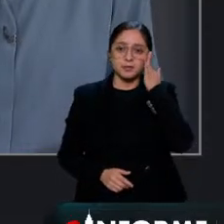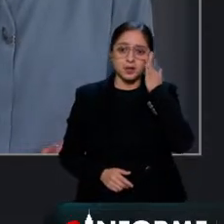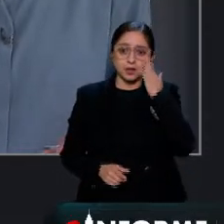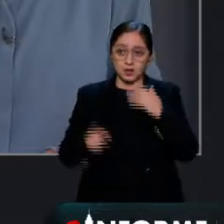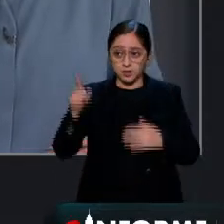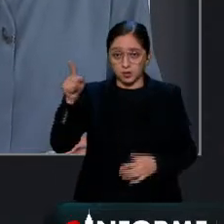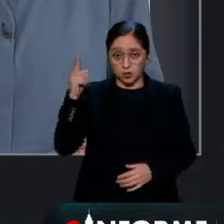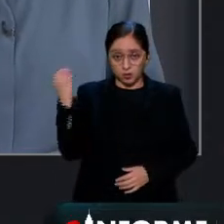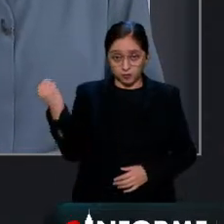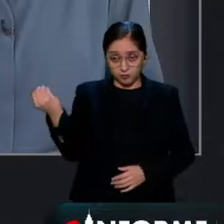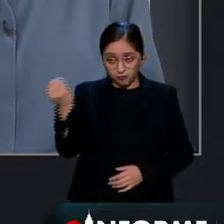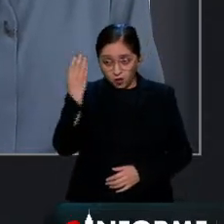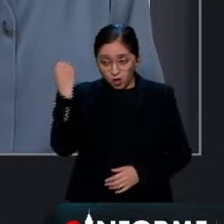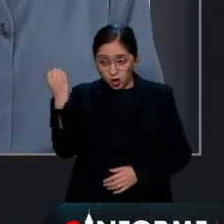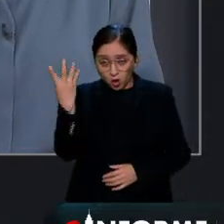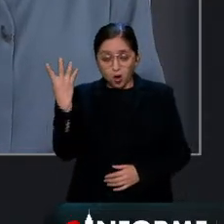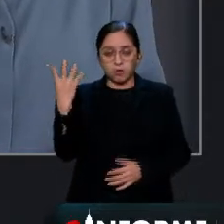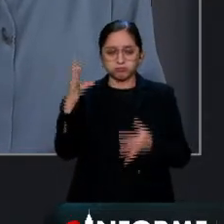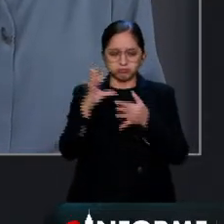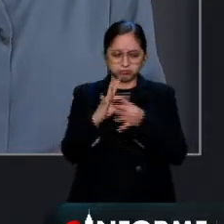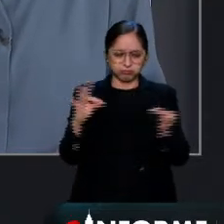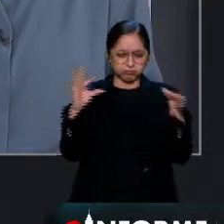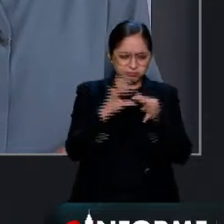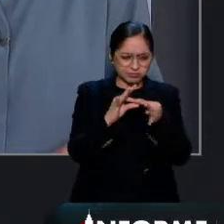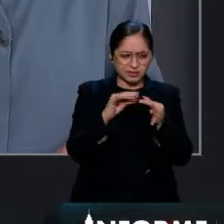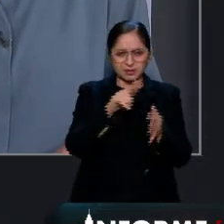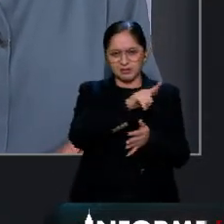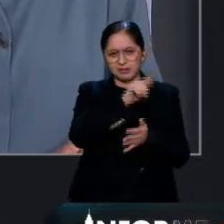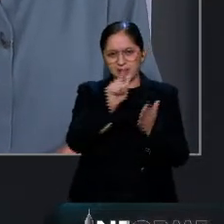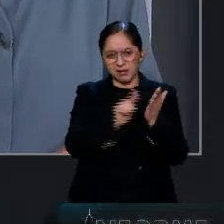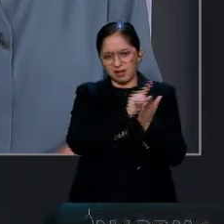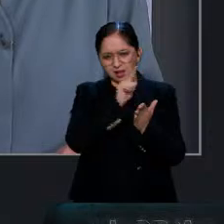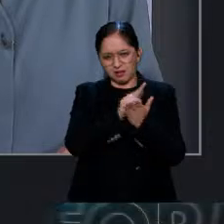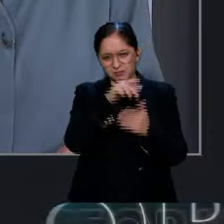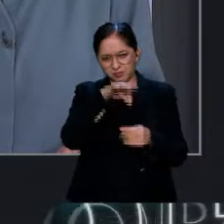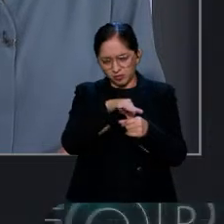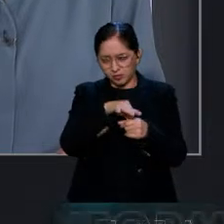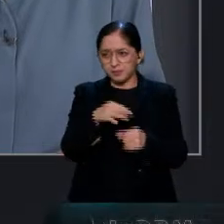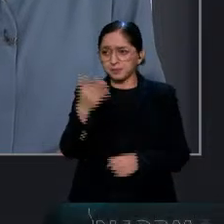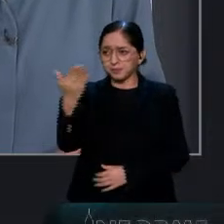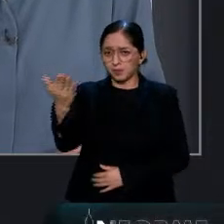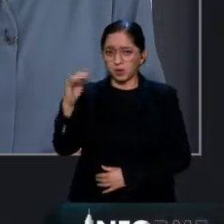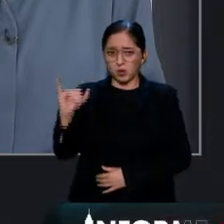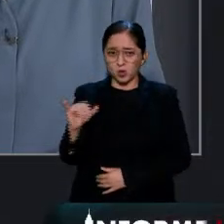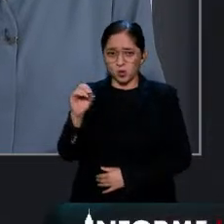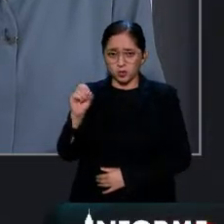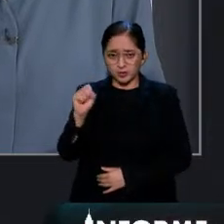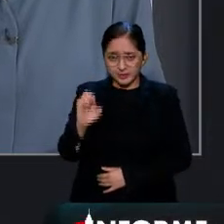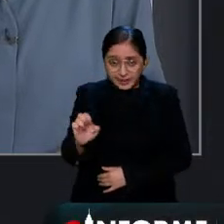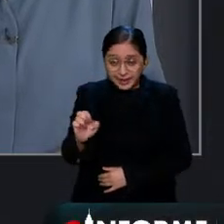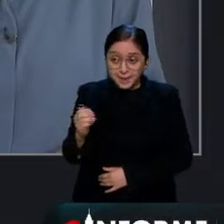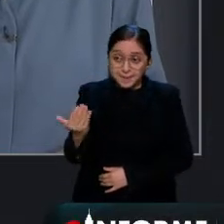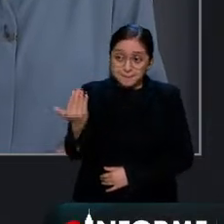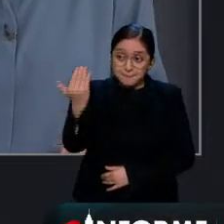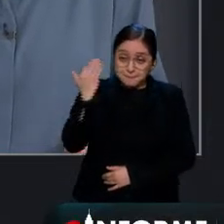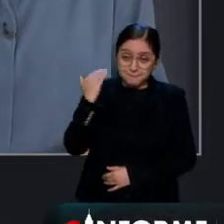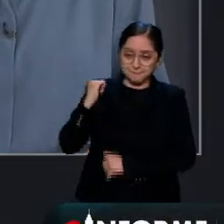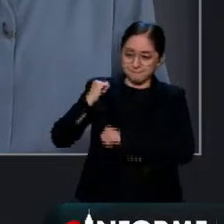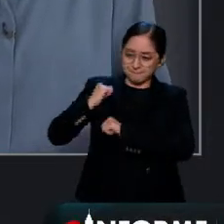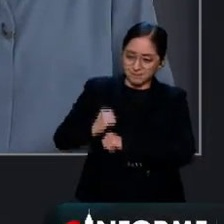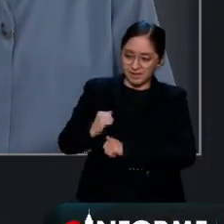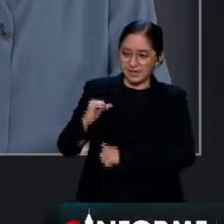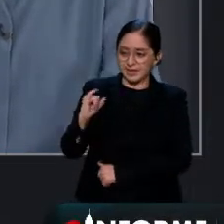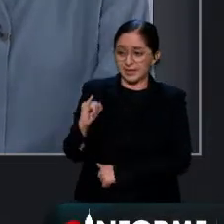foros de Parlamento Abierto sobre la reforma electoral, pues José Woldemeyer, quien presidió el entonces IFE, está